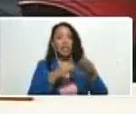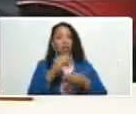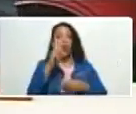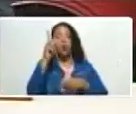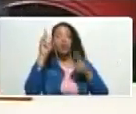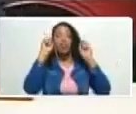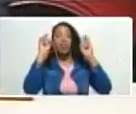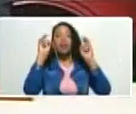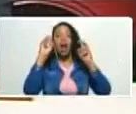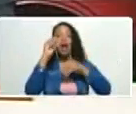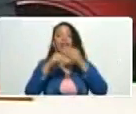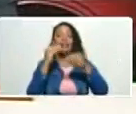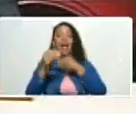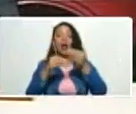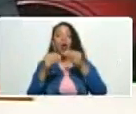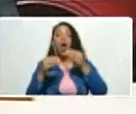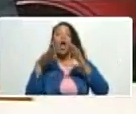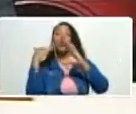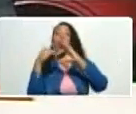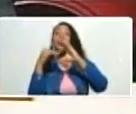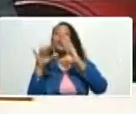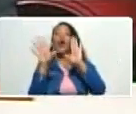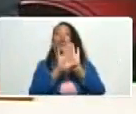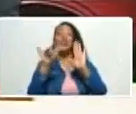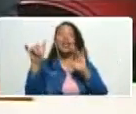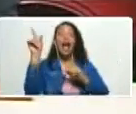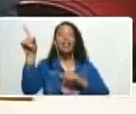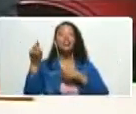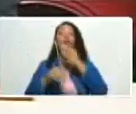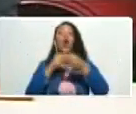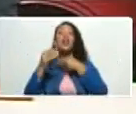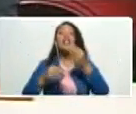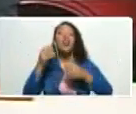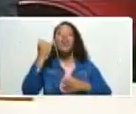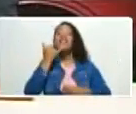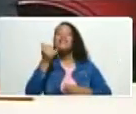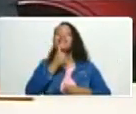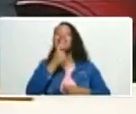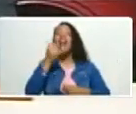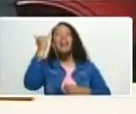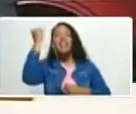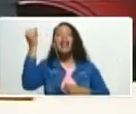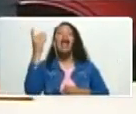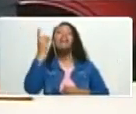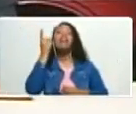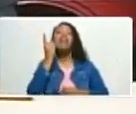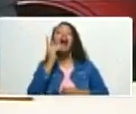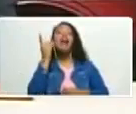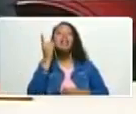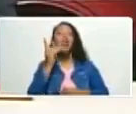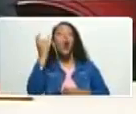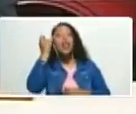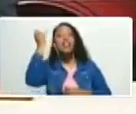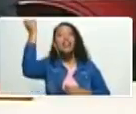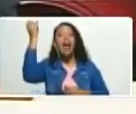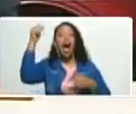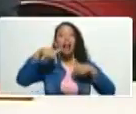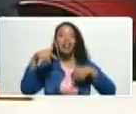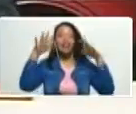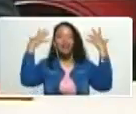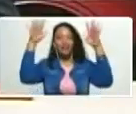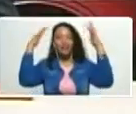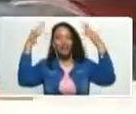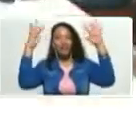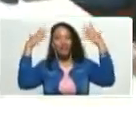el buzón constituyente eso lo creó Darío Vivas presente aquí Darío Darío